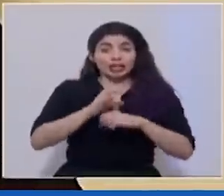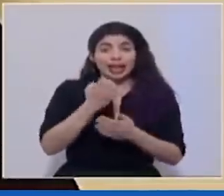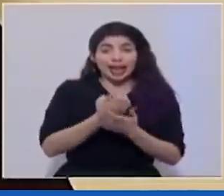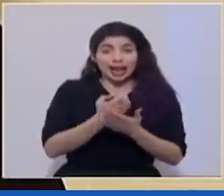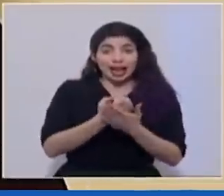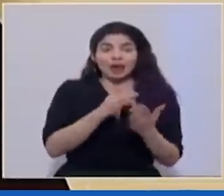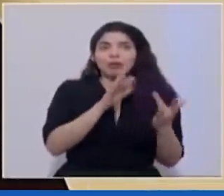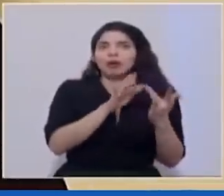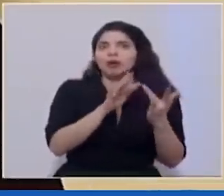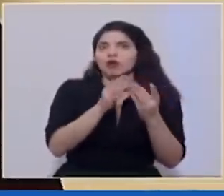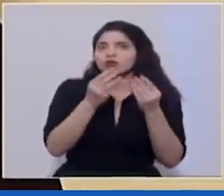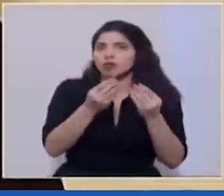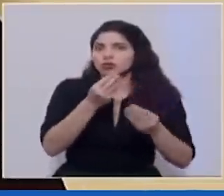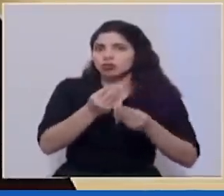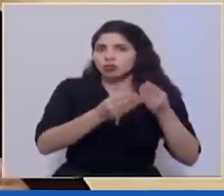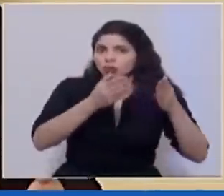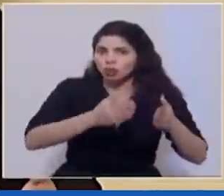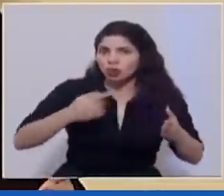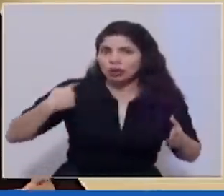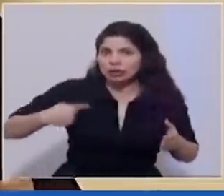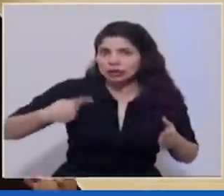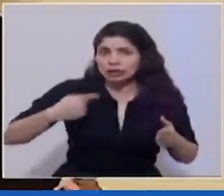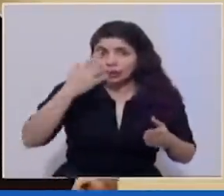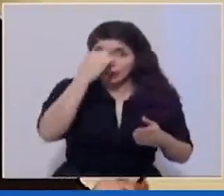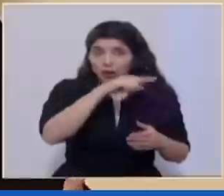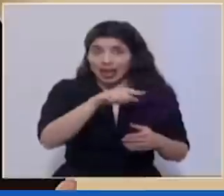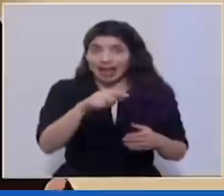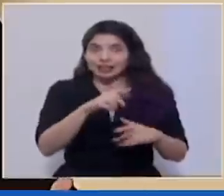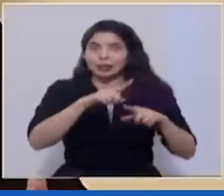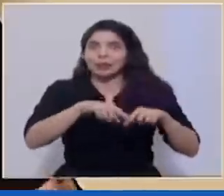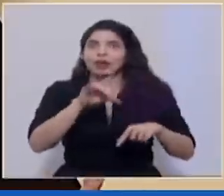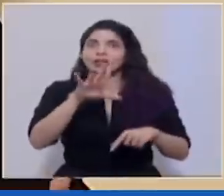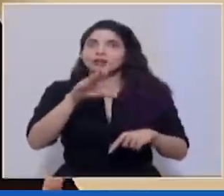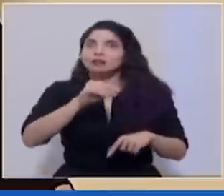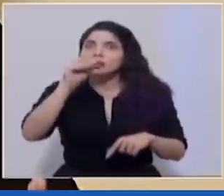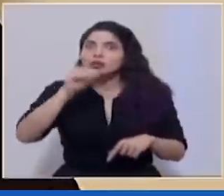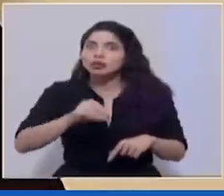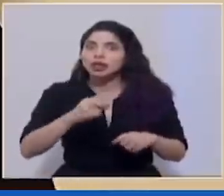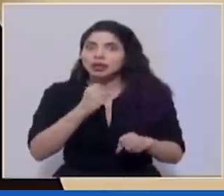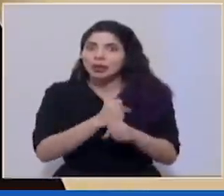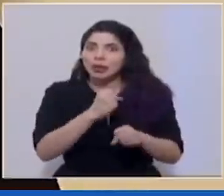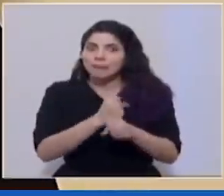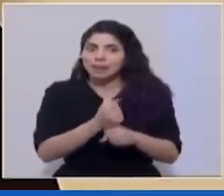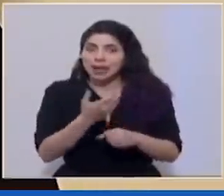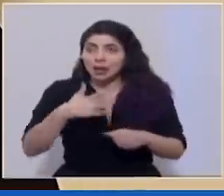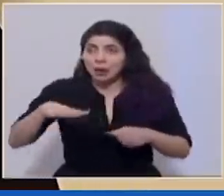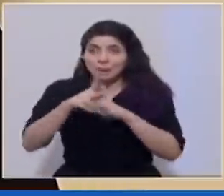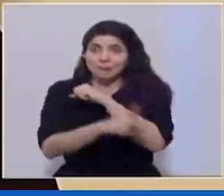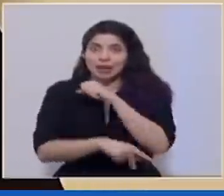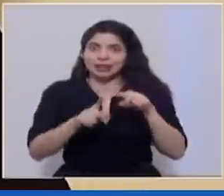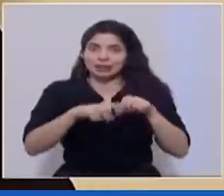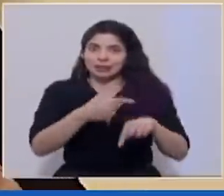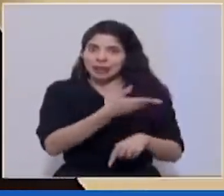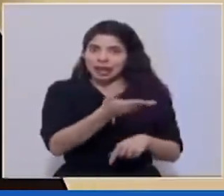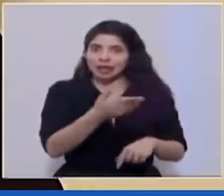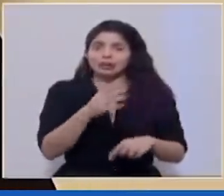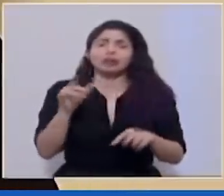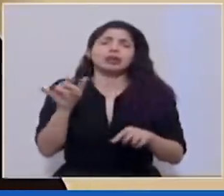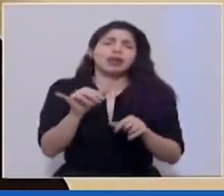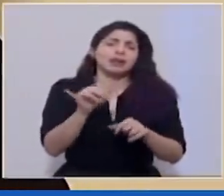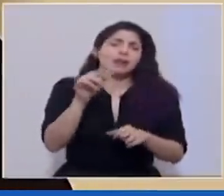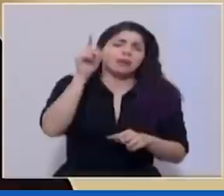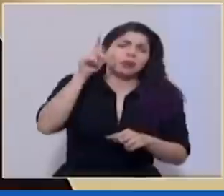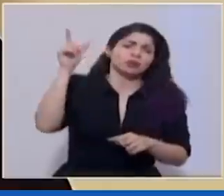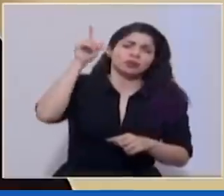en contacto con el sector productivo dado que generan el 85% del total del empleo de nuestro país pero por supuesto estamos